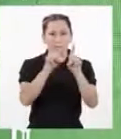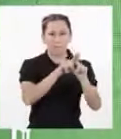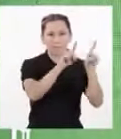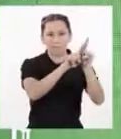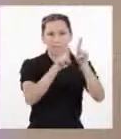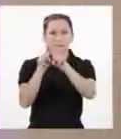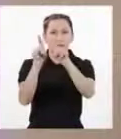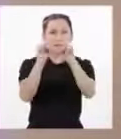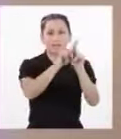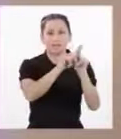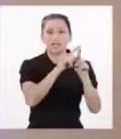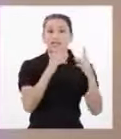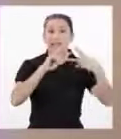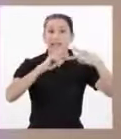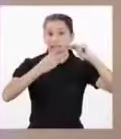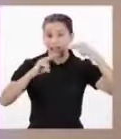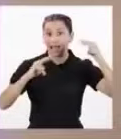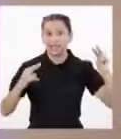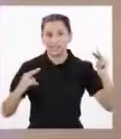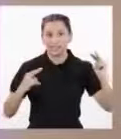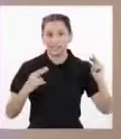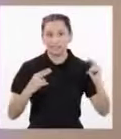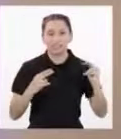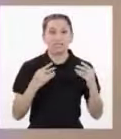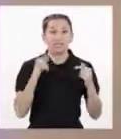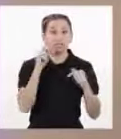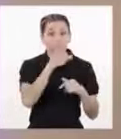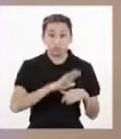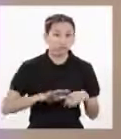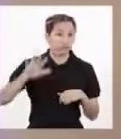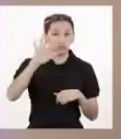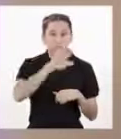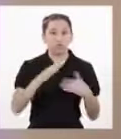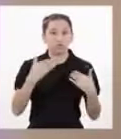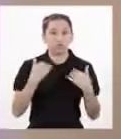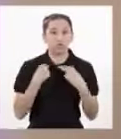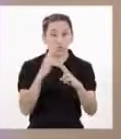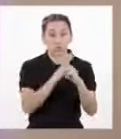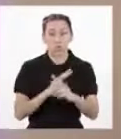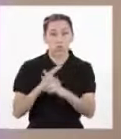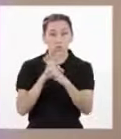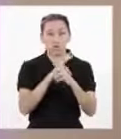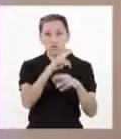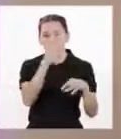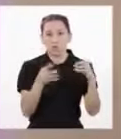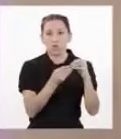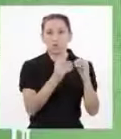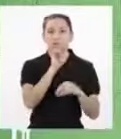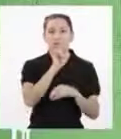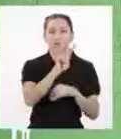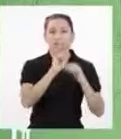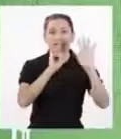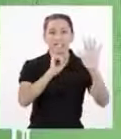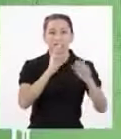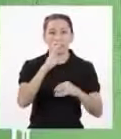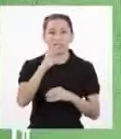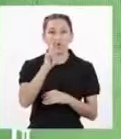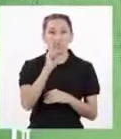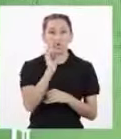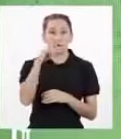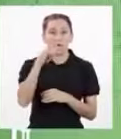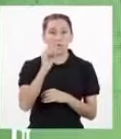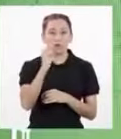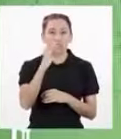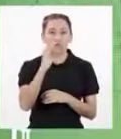bases de ADN Todo este ADN está cuidadosamente empaquetado en los 46 cromosomas Estos 46